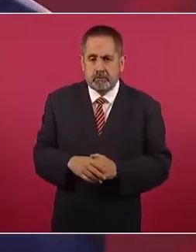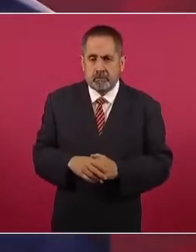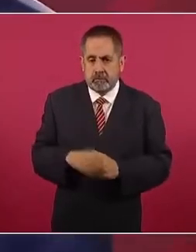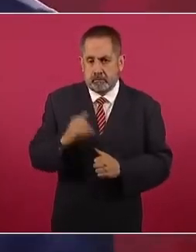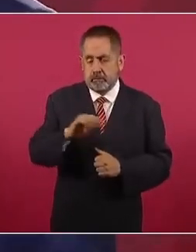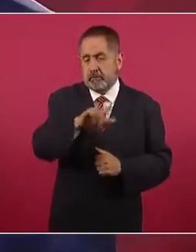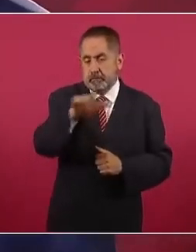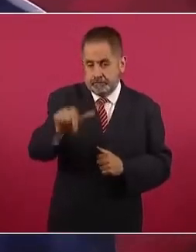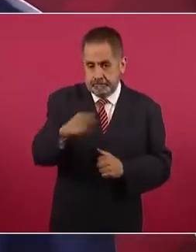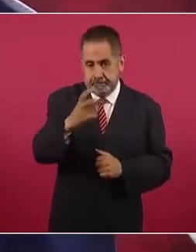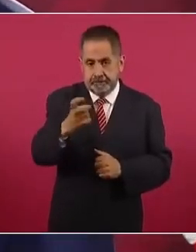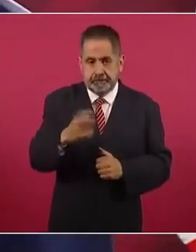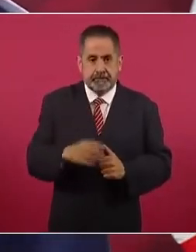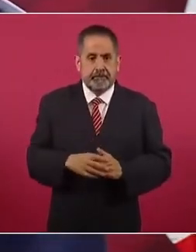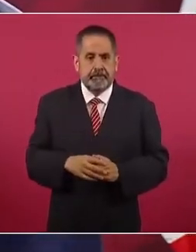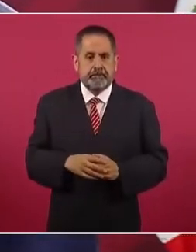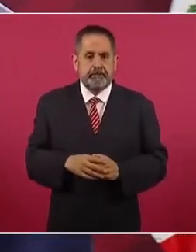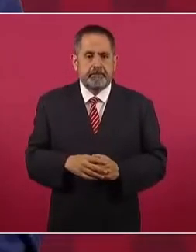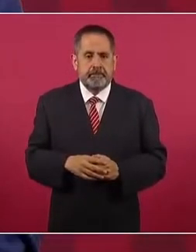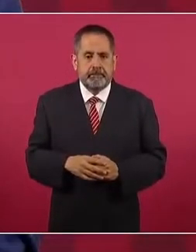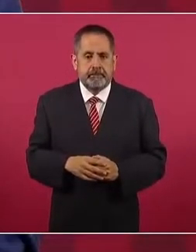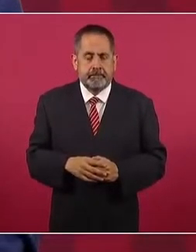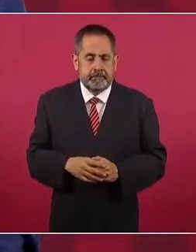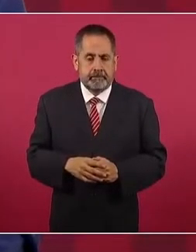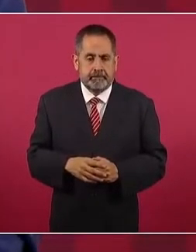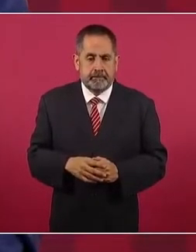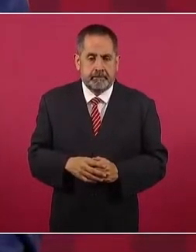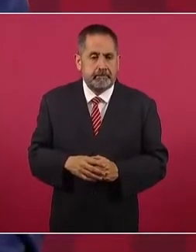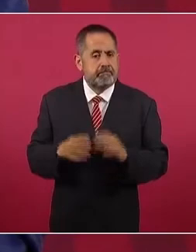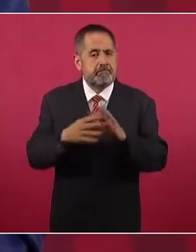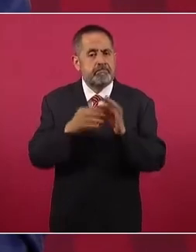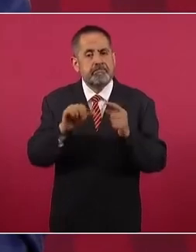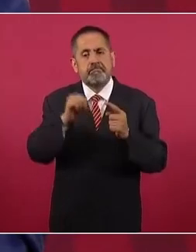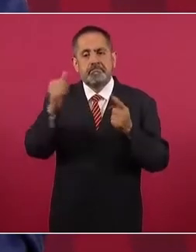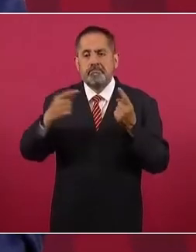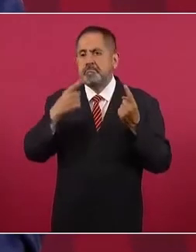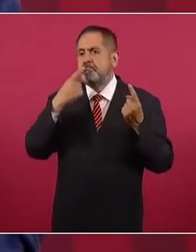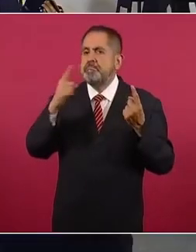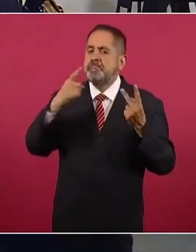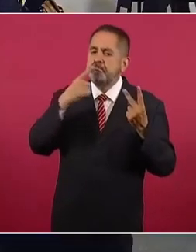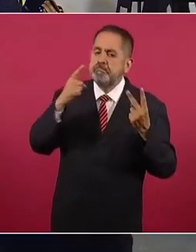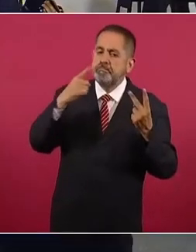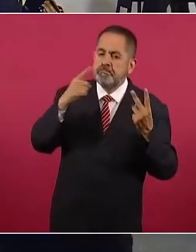luego de eso aparecen otras denuncias